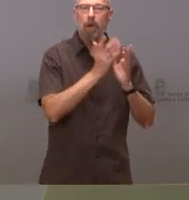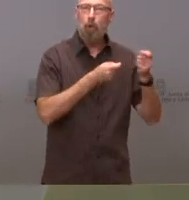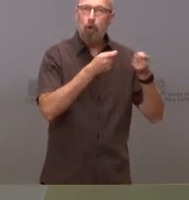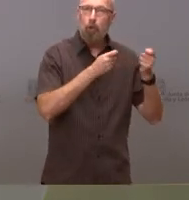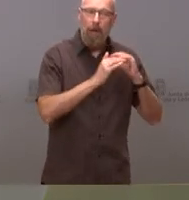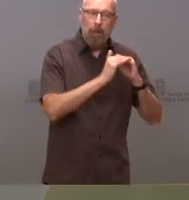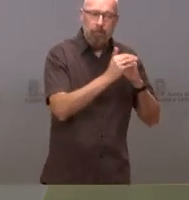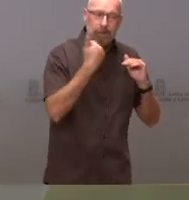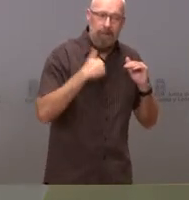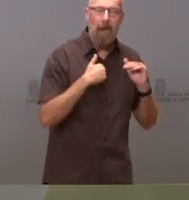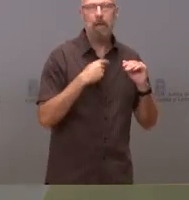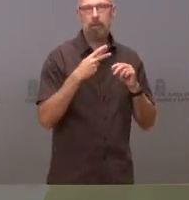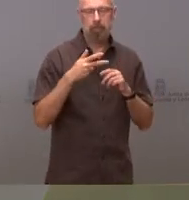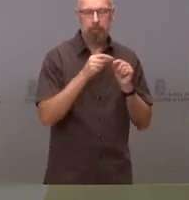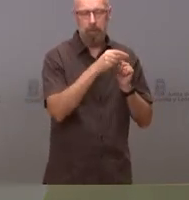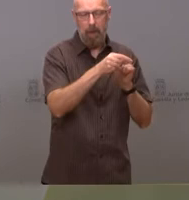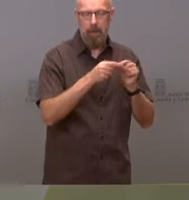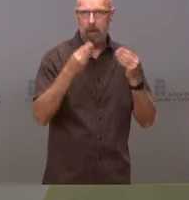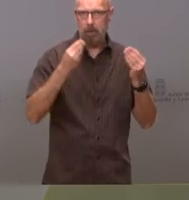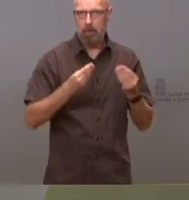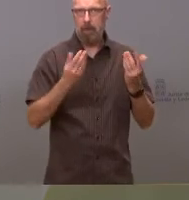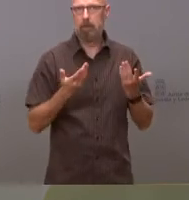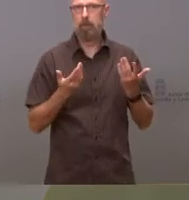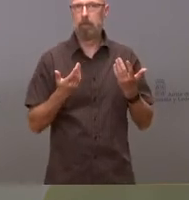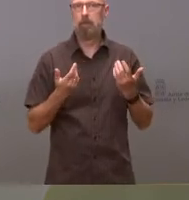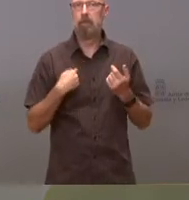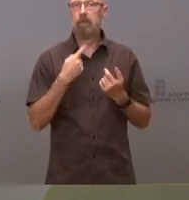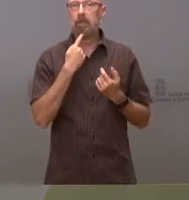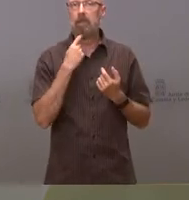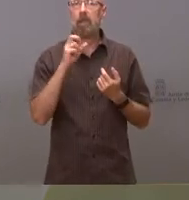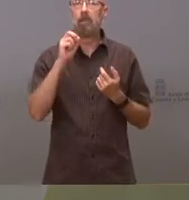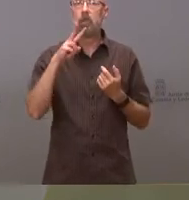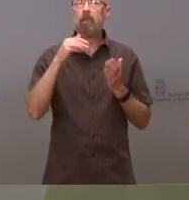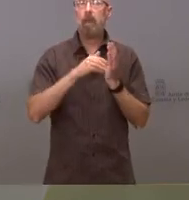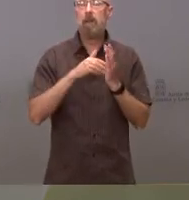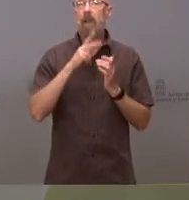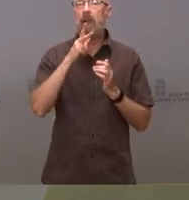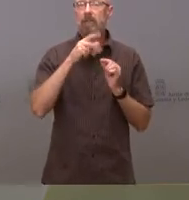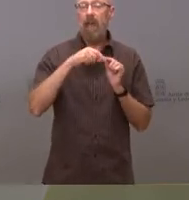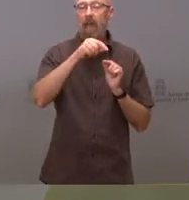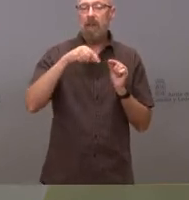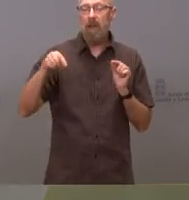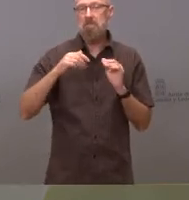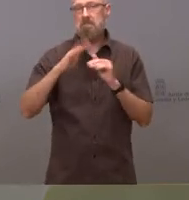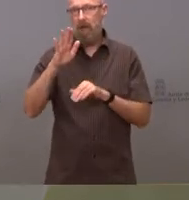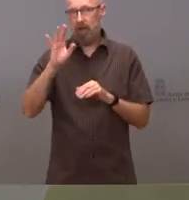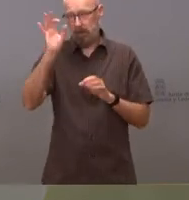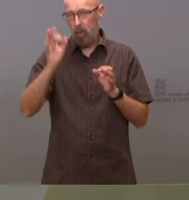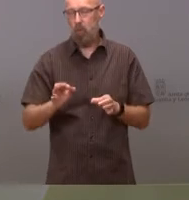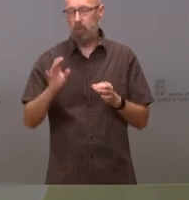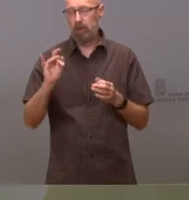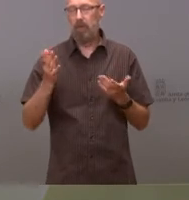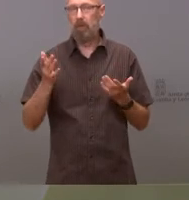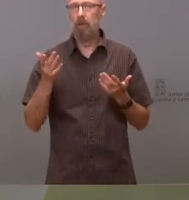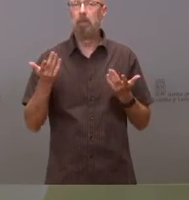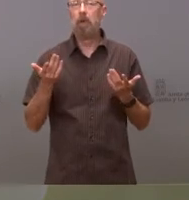que tenga una garantía de exactitud. Yo en alguna declaración he dicho no menos de 12.000 hectáreas y seguramente serán no menos de 12.000 hectáreas, pero también es una